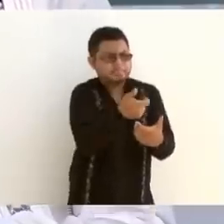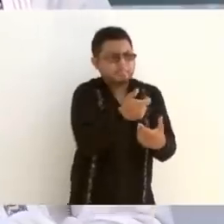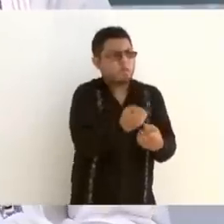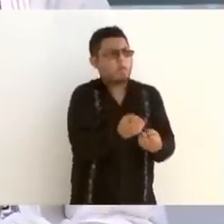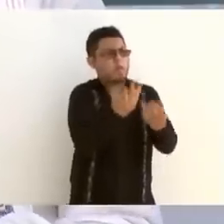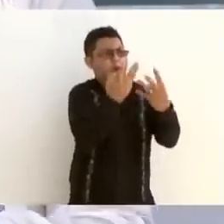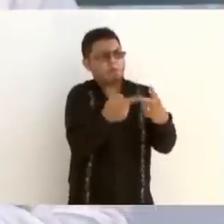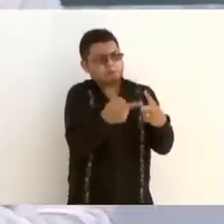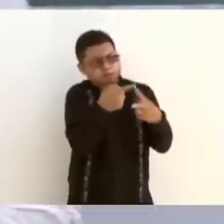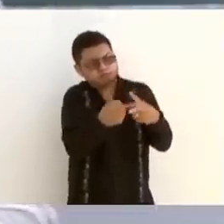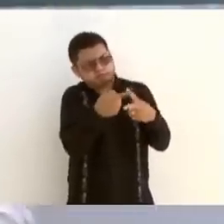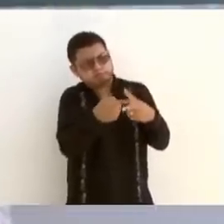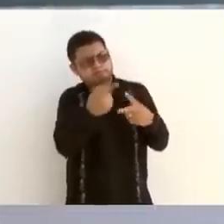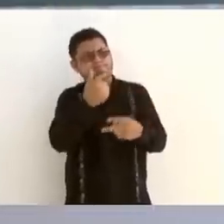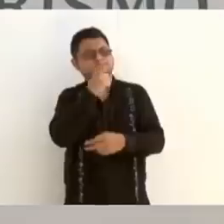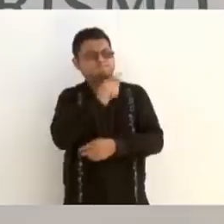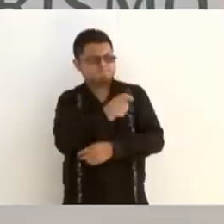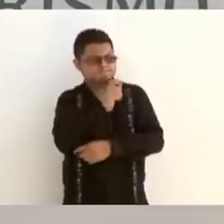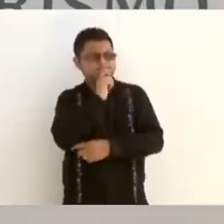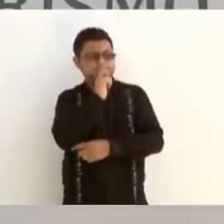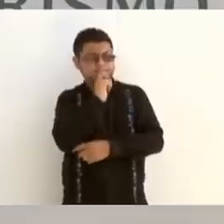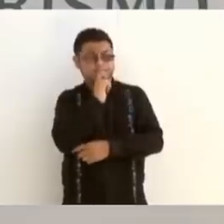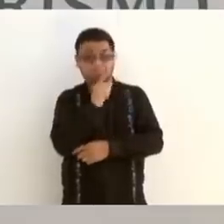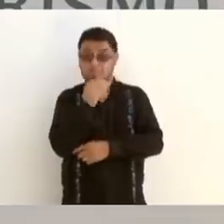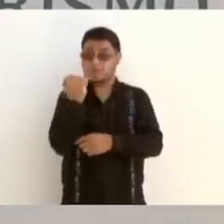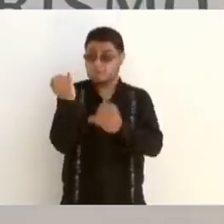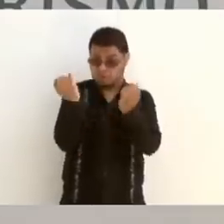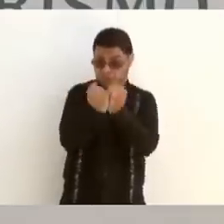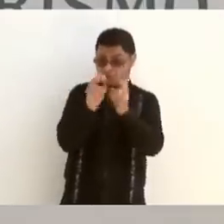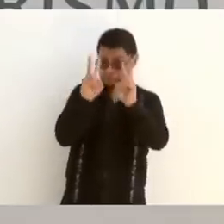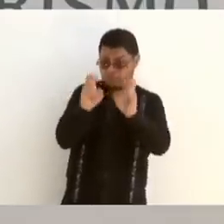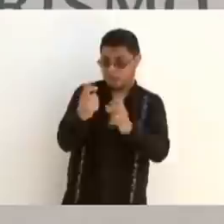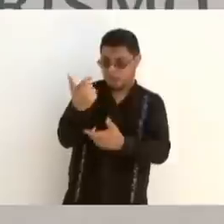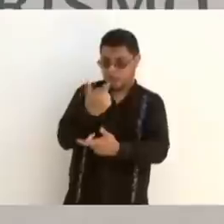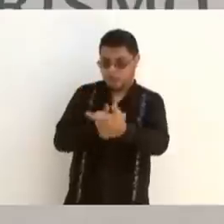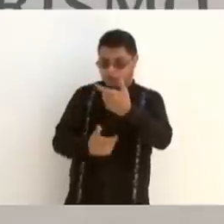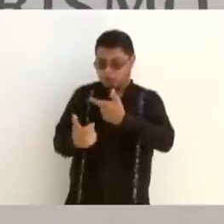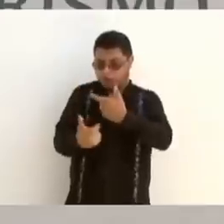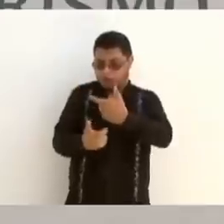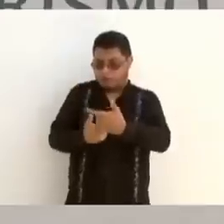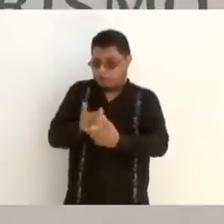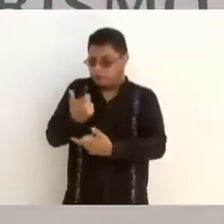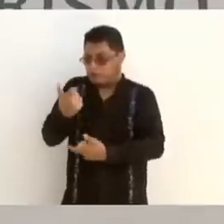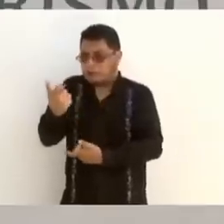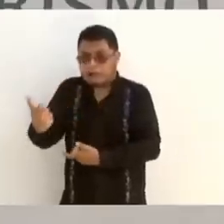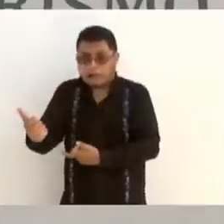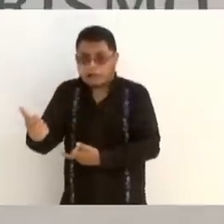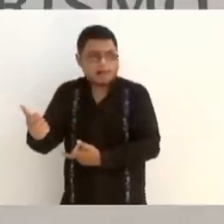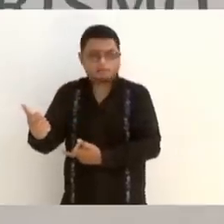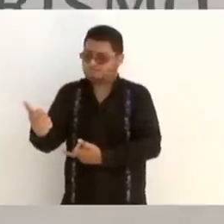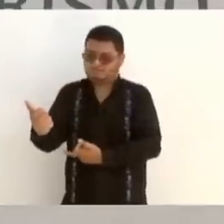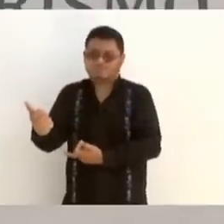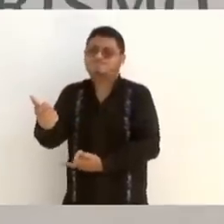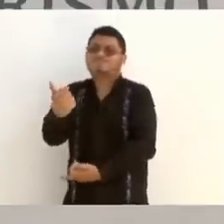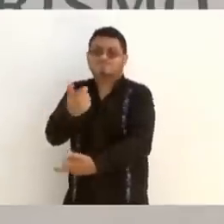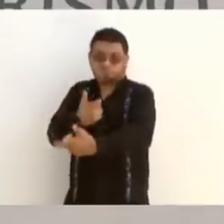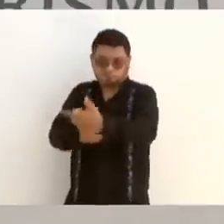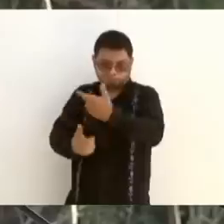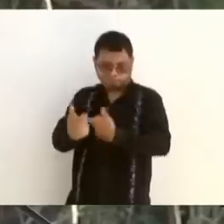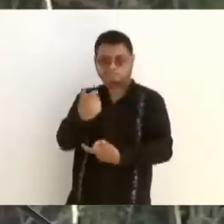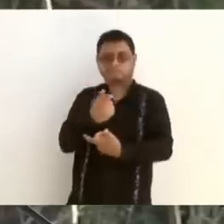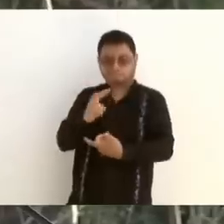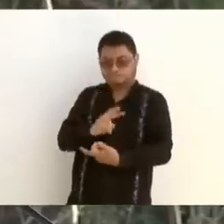Es rentable también este proyecto. Y